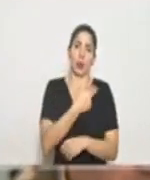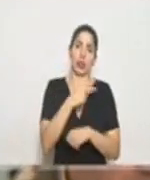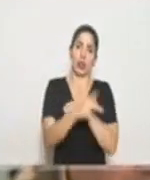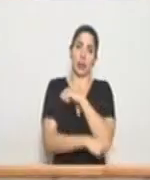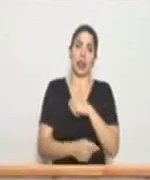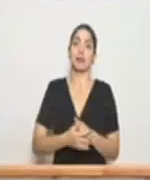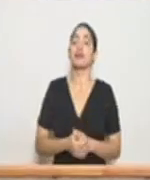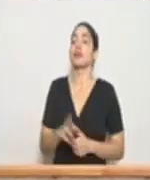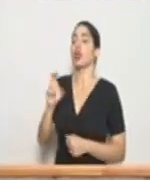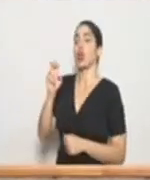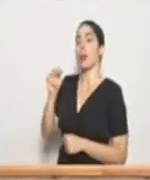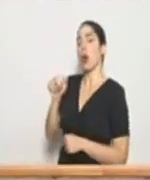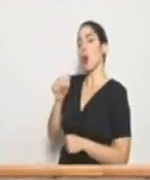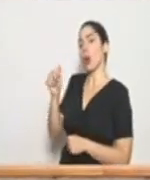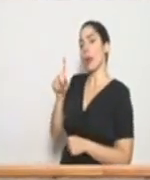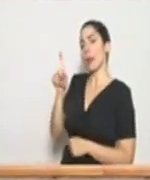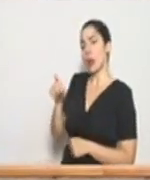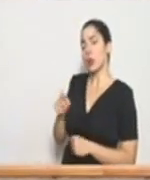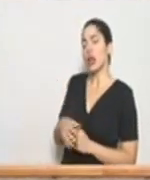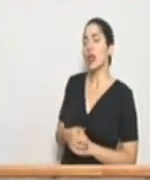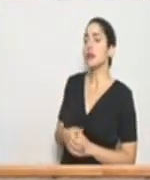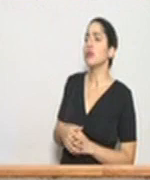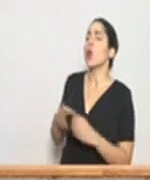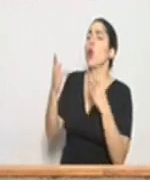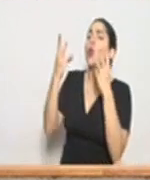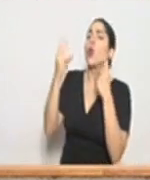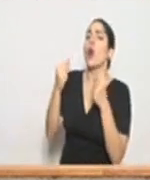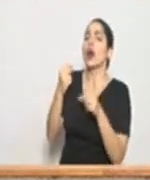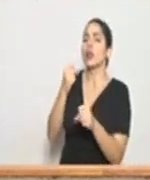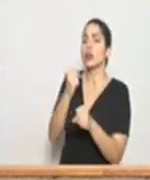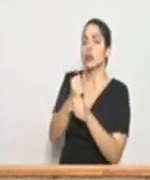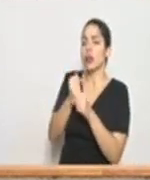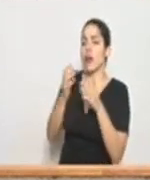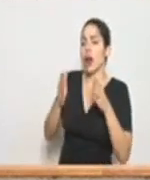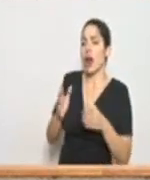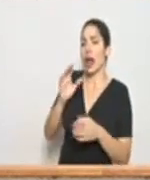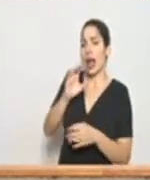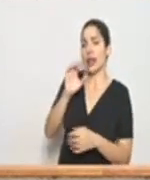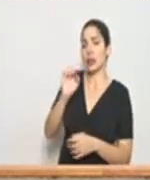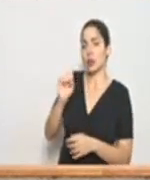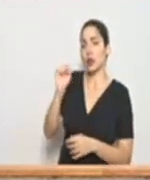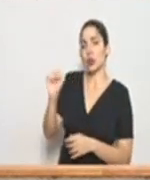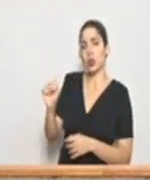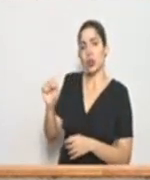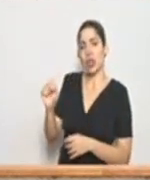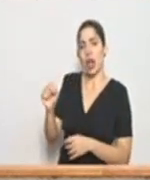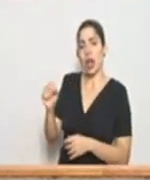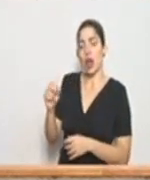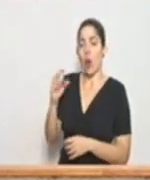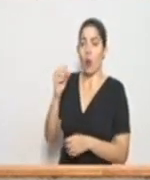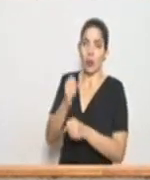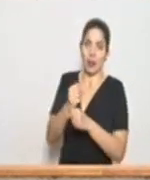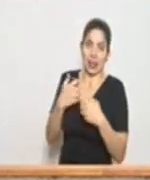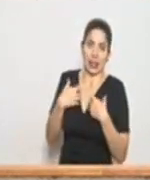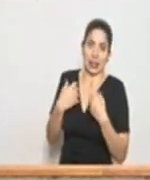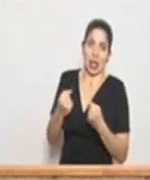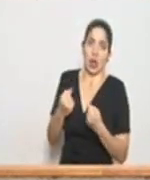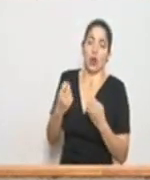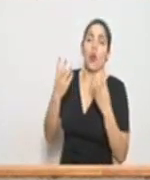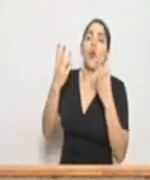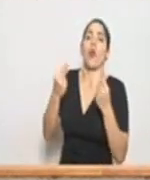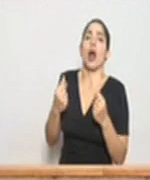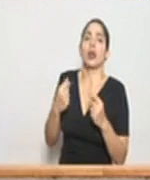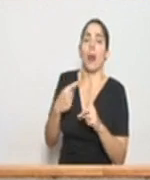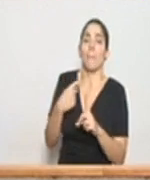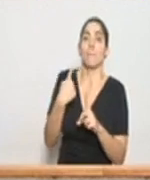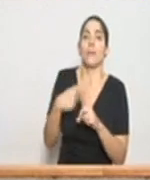Don Román, otra de las consultas reiteradas es cuántos funcionarios de la Caja Costarricense de Seguro Social o funcionarios de la salud han dado